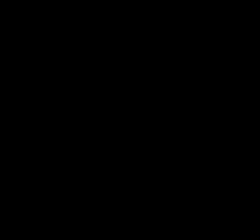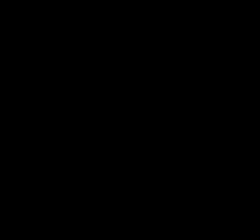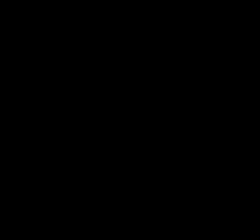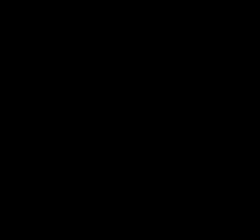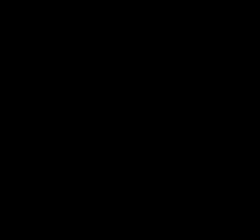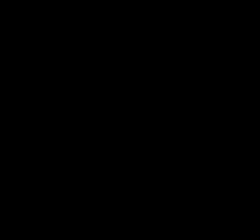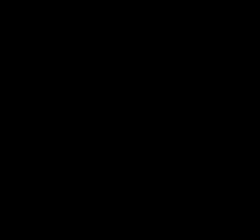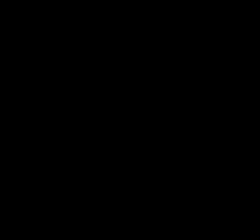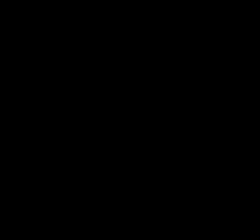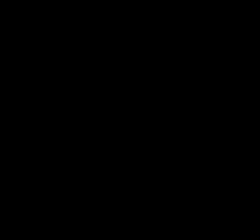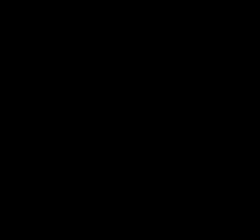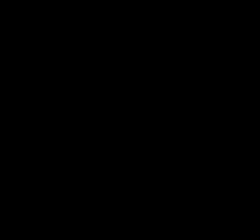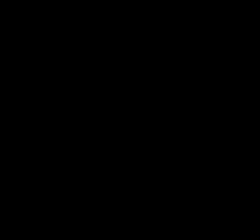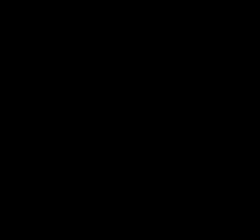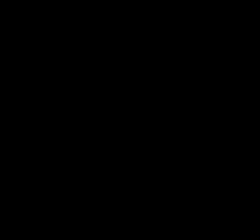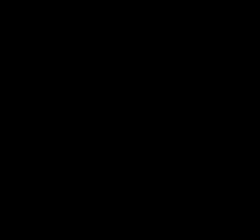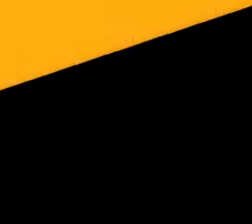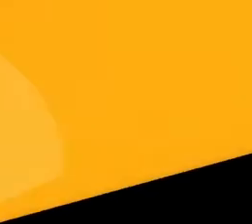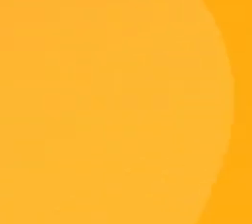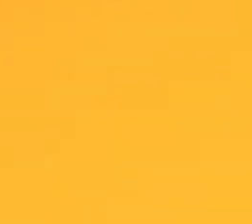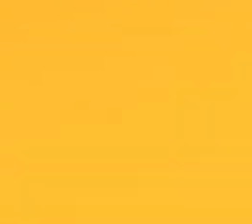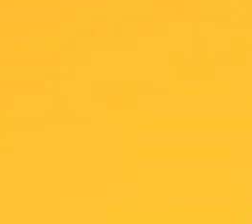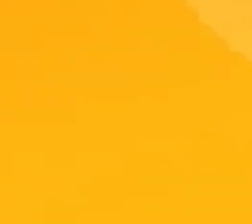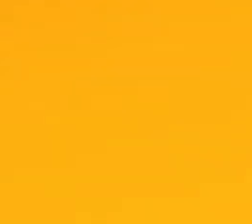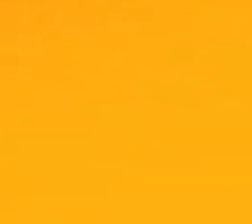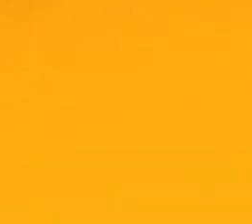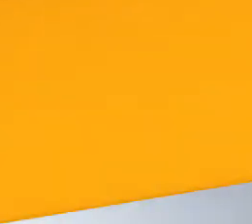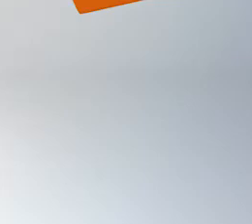Gracias. Gracias. Gracias. Gracias. Gracias.